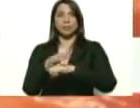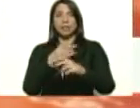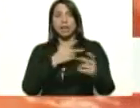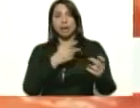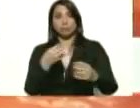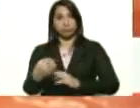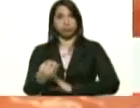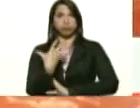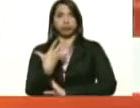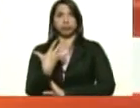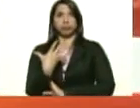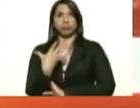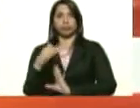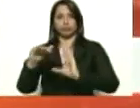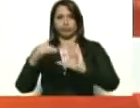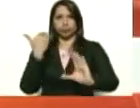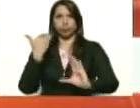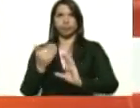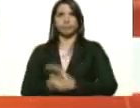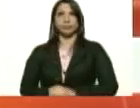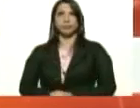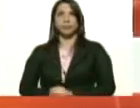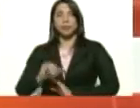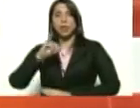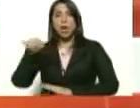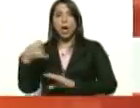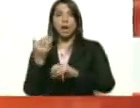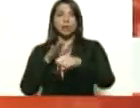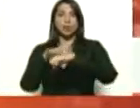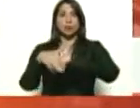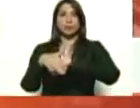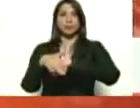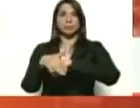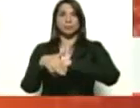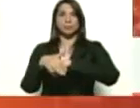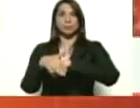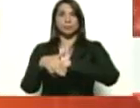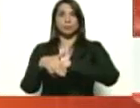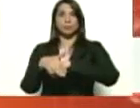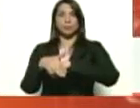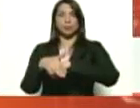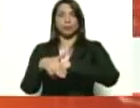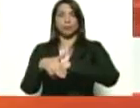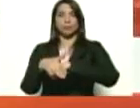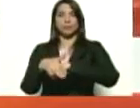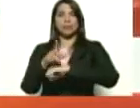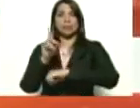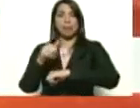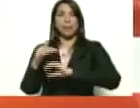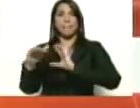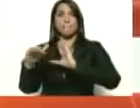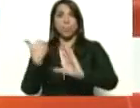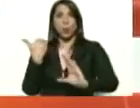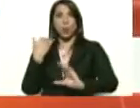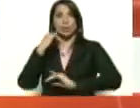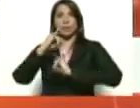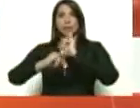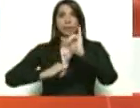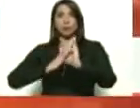mensaje, Jorge Rodríguez y además hubo un mensaje internacional.